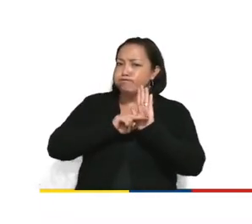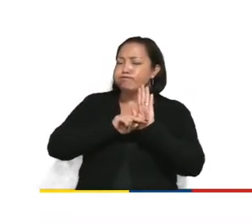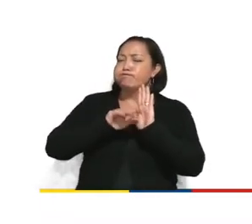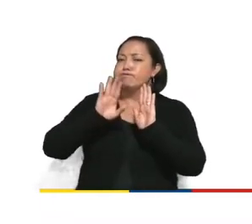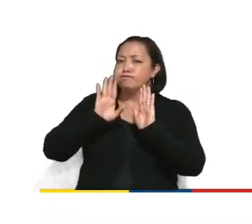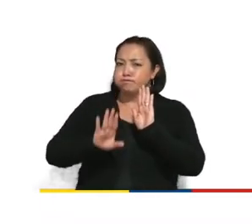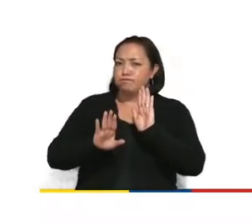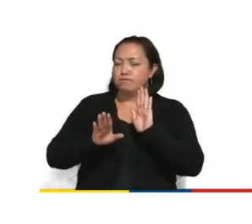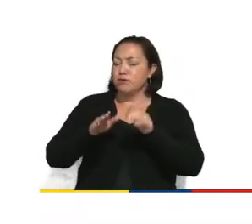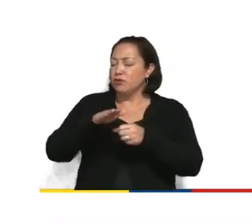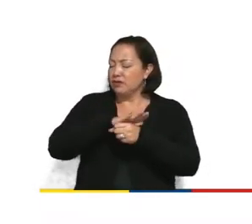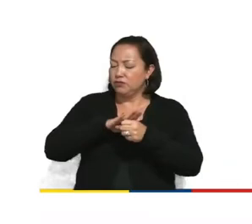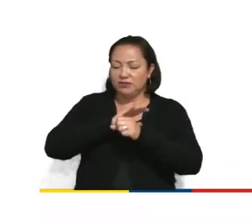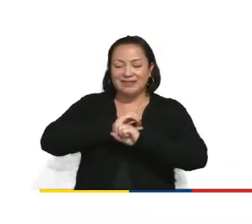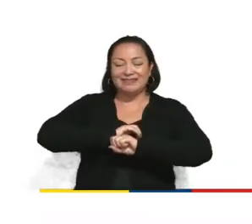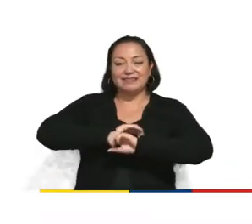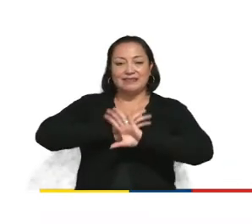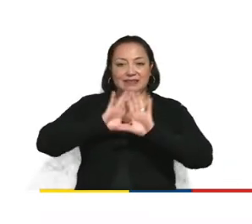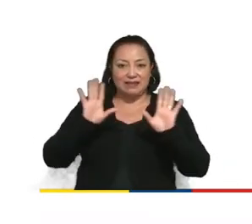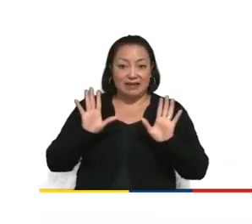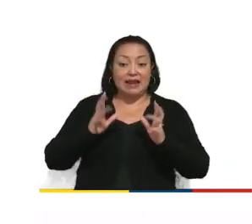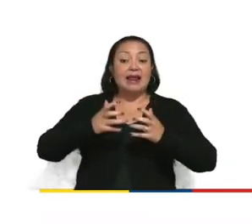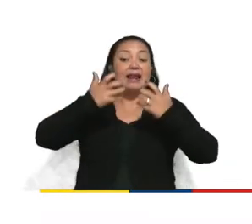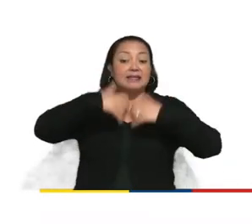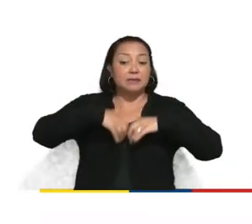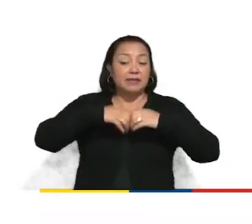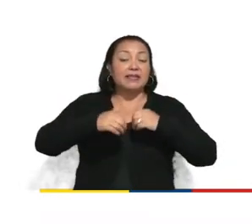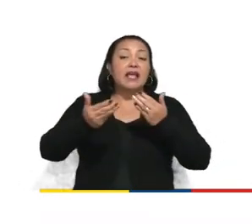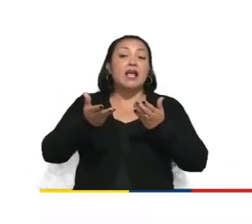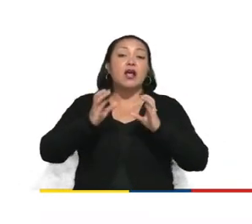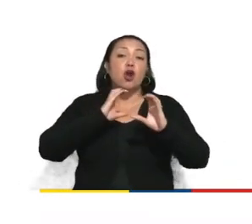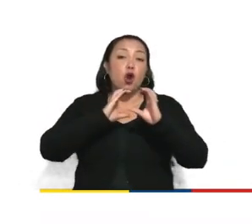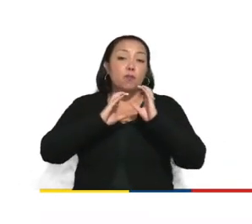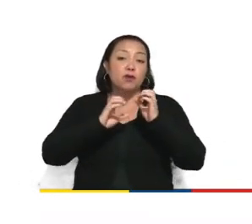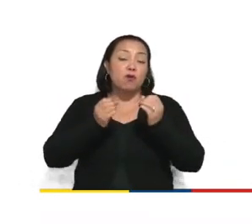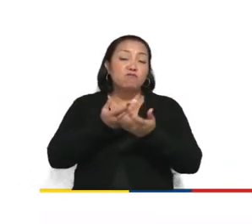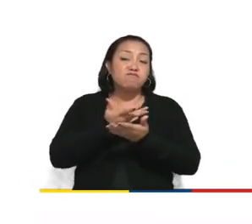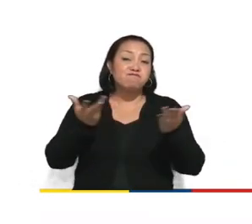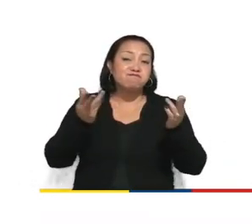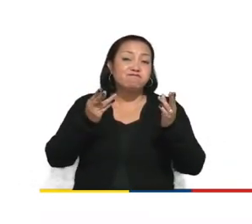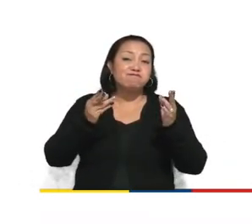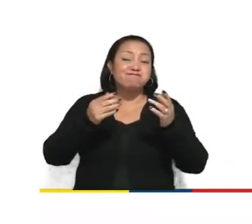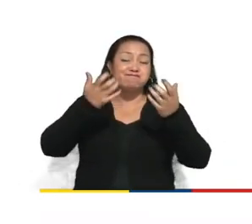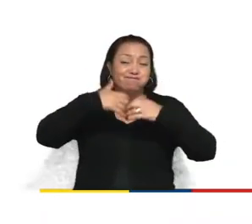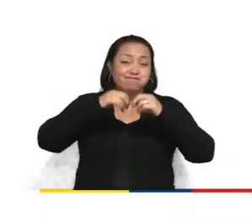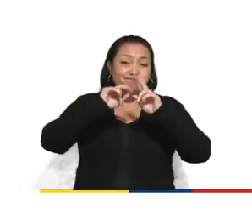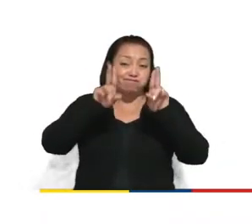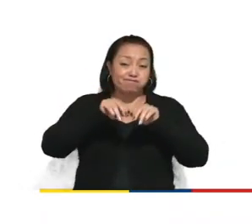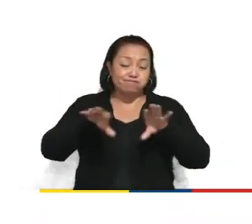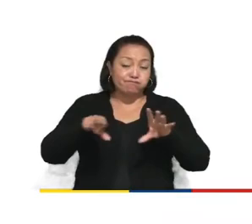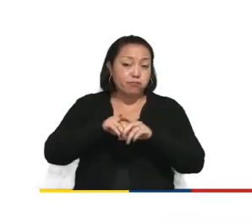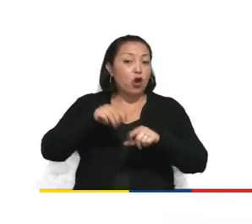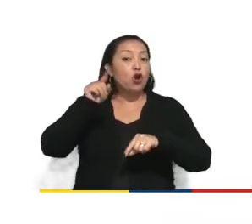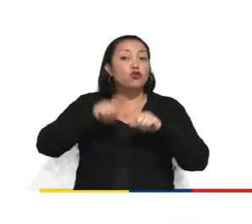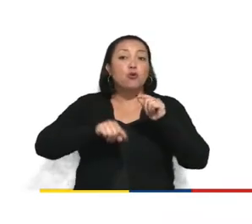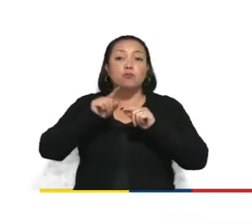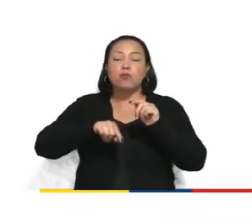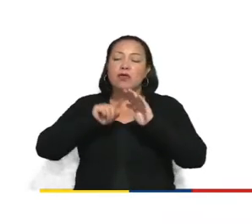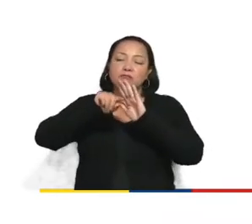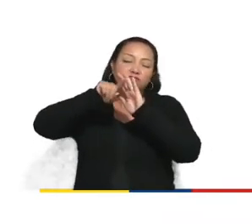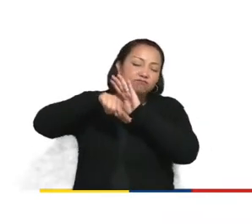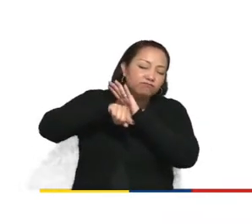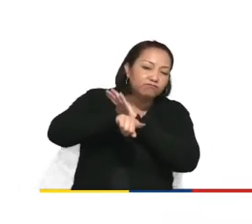es clara. Las empresas de telecomunicaciones no tienen permitido llevar a cabo una inspección profunda de los